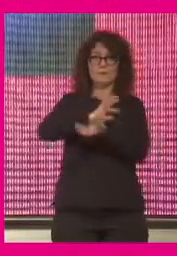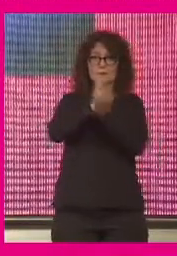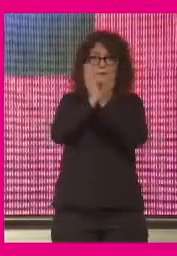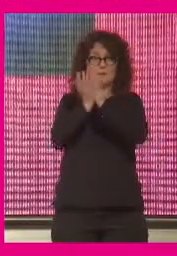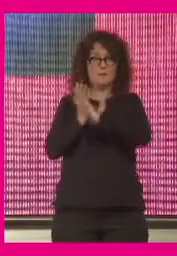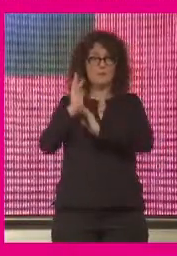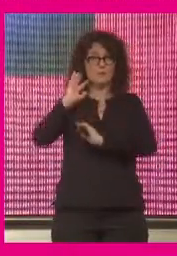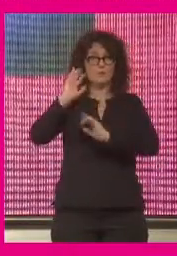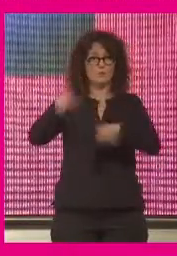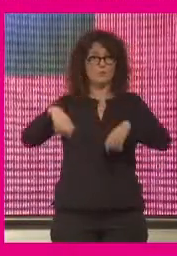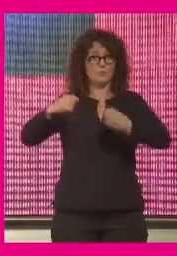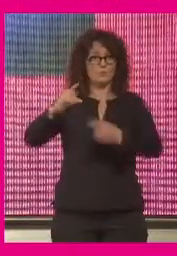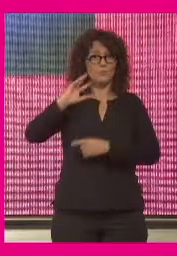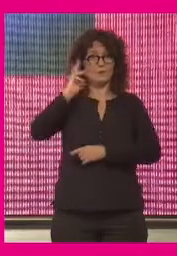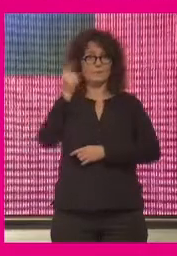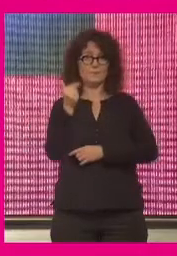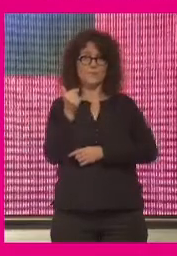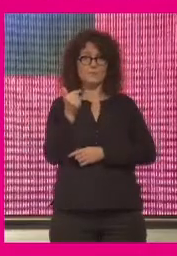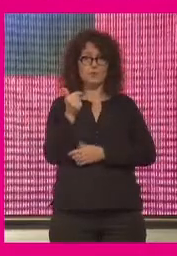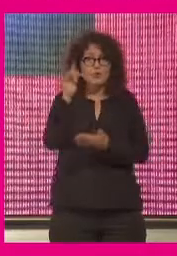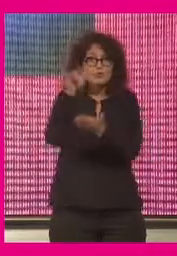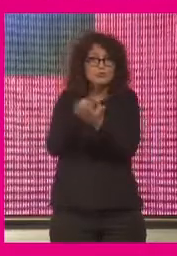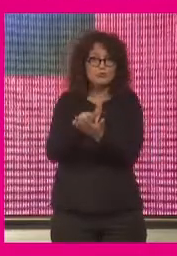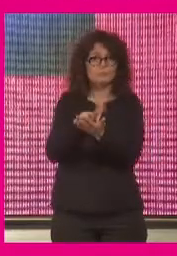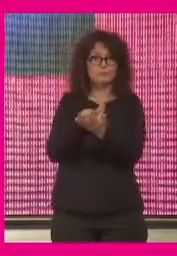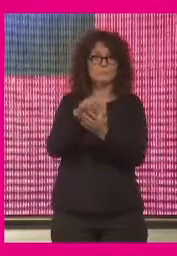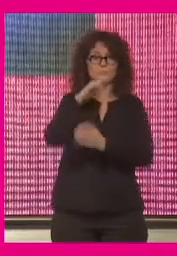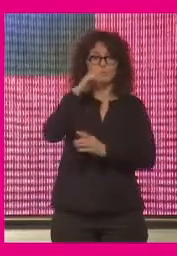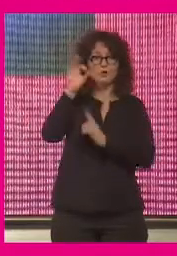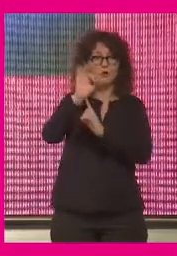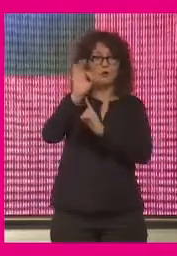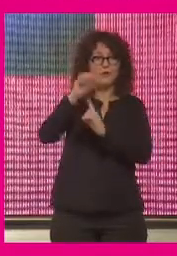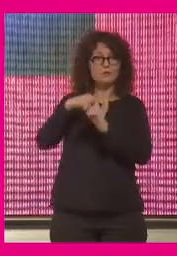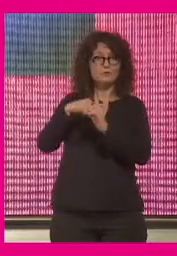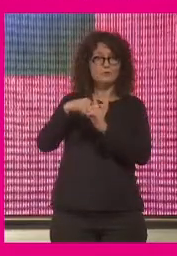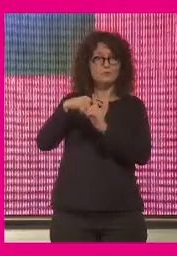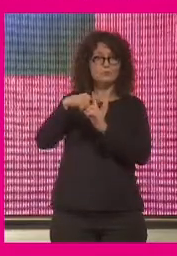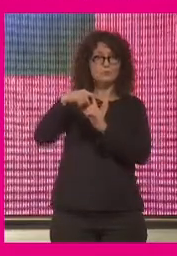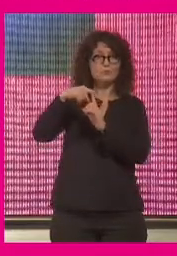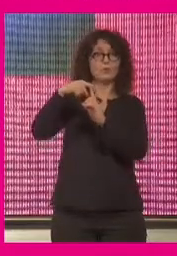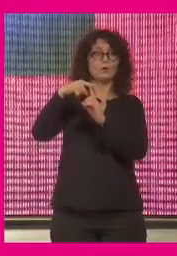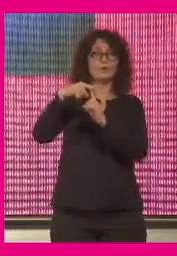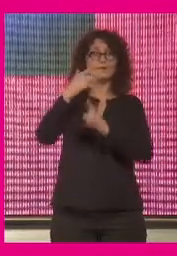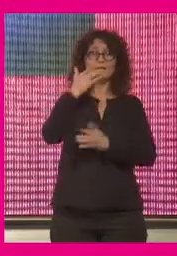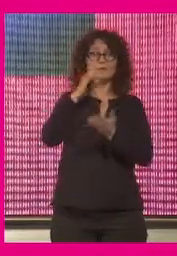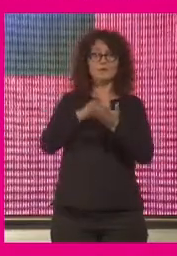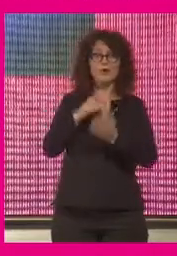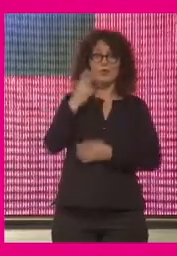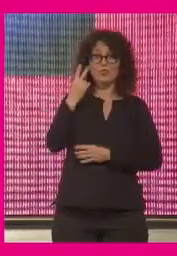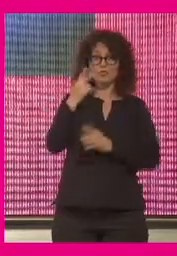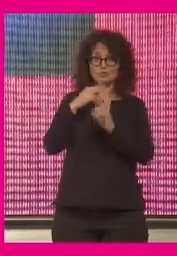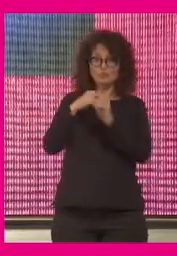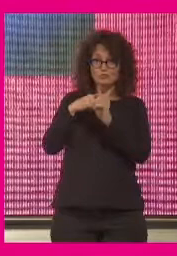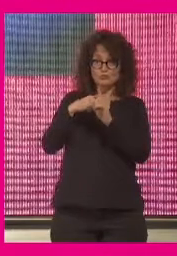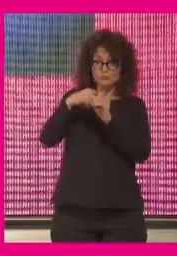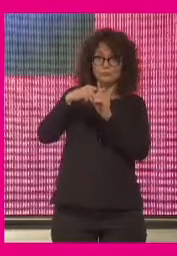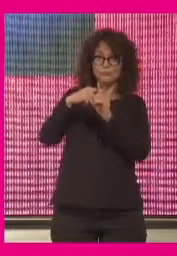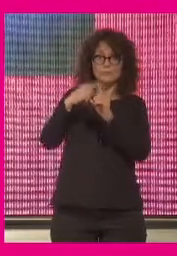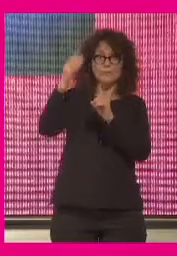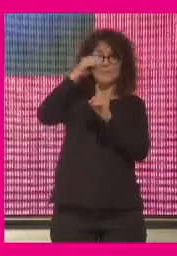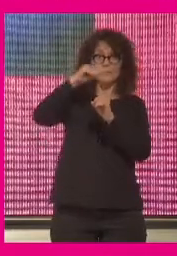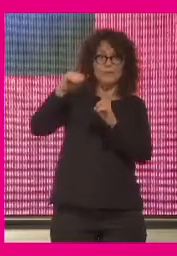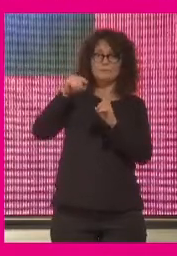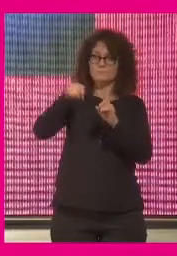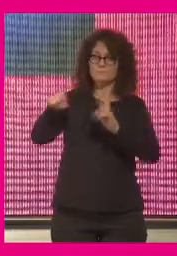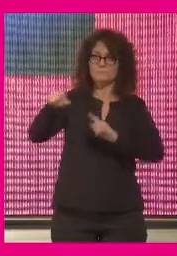ocurriendo y hay previsiones del número de grados que va a subir la temperatura global y si son más de dos tenemos un problema tremendo entonces